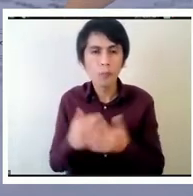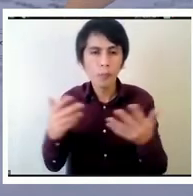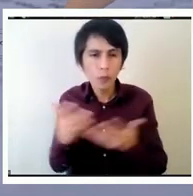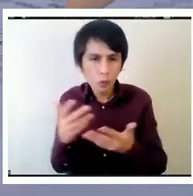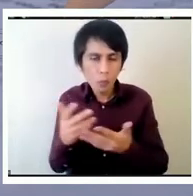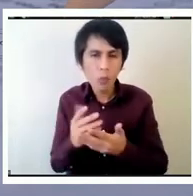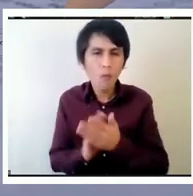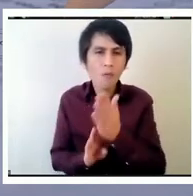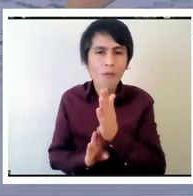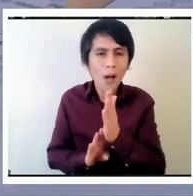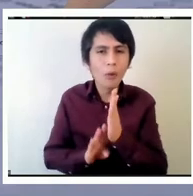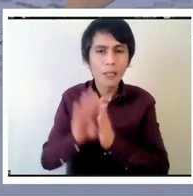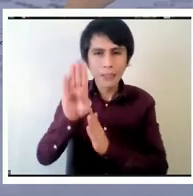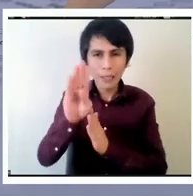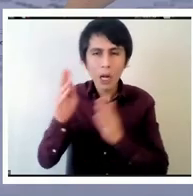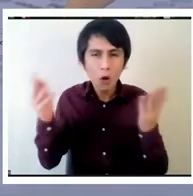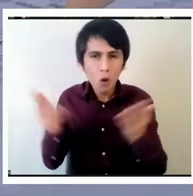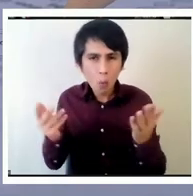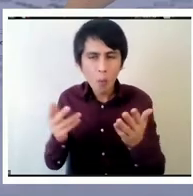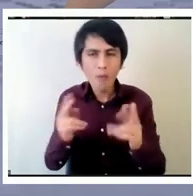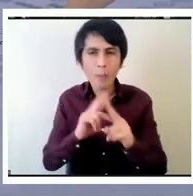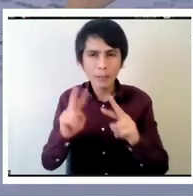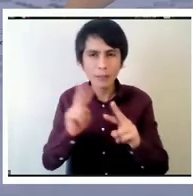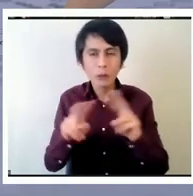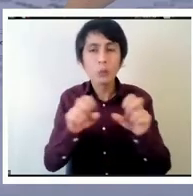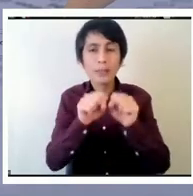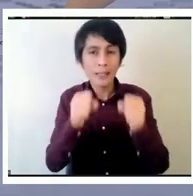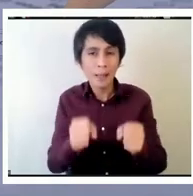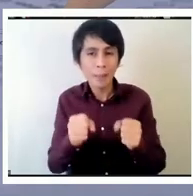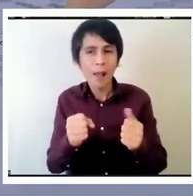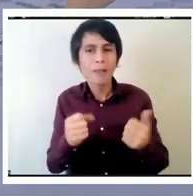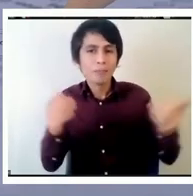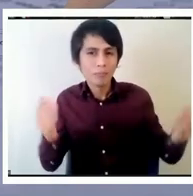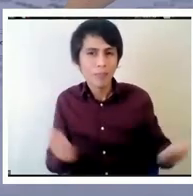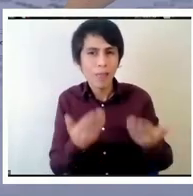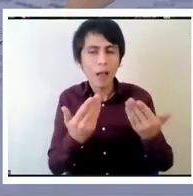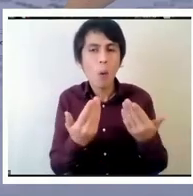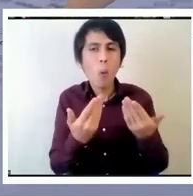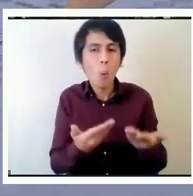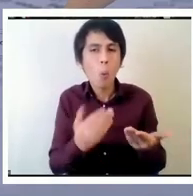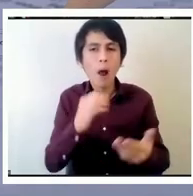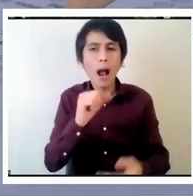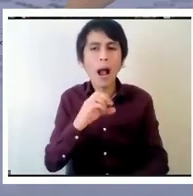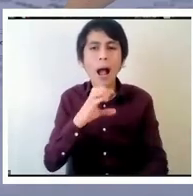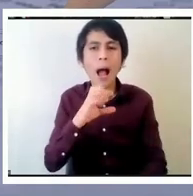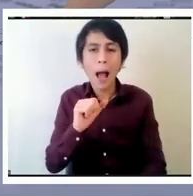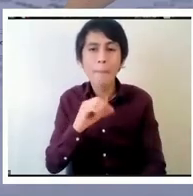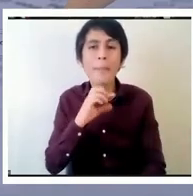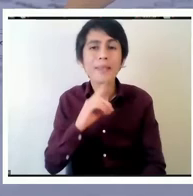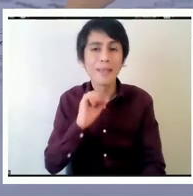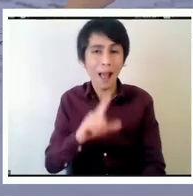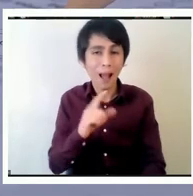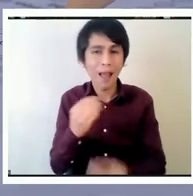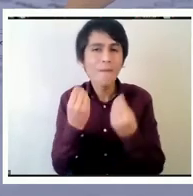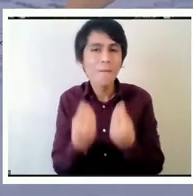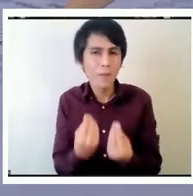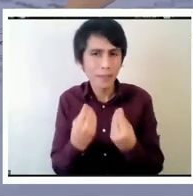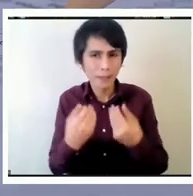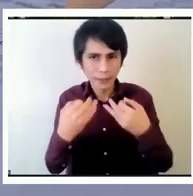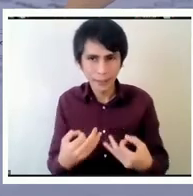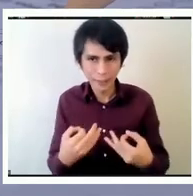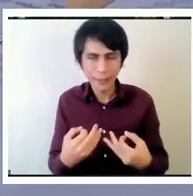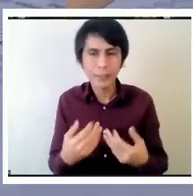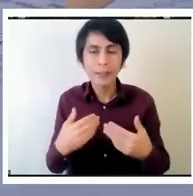o vamos a trabajar un sistema que desarrolla un capital eficiente cierto y que suple la necesidad de los sistemas educativos